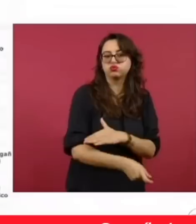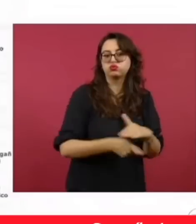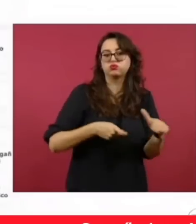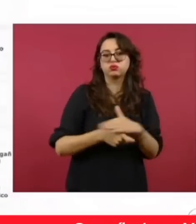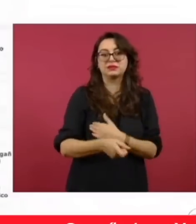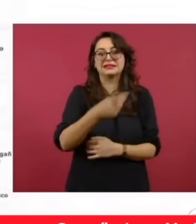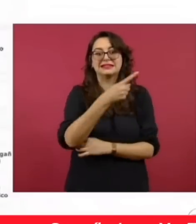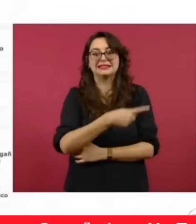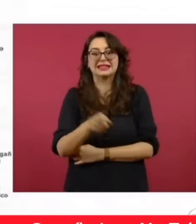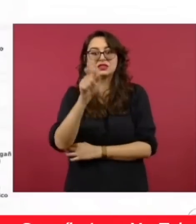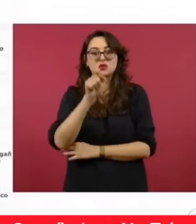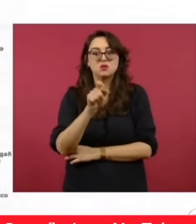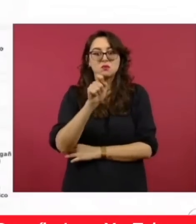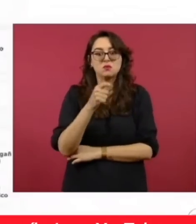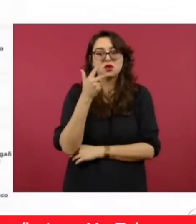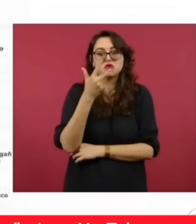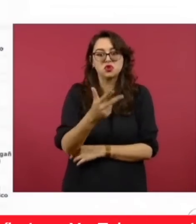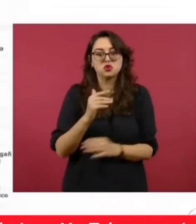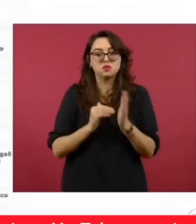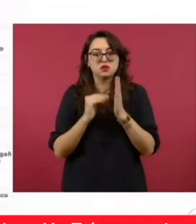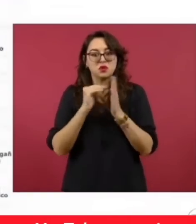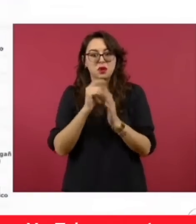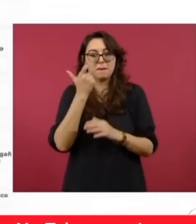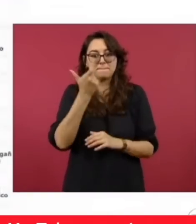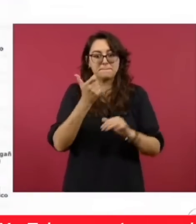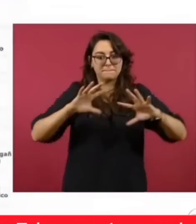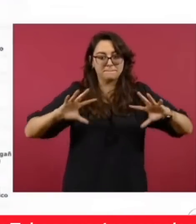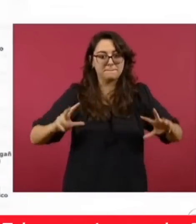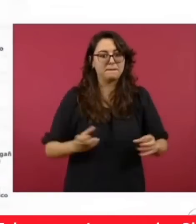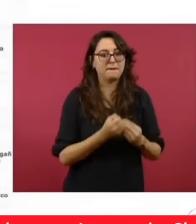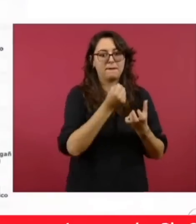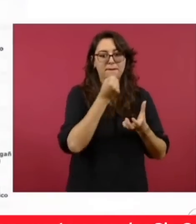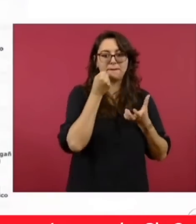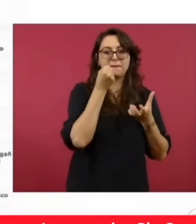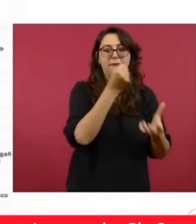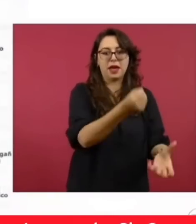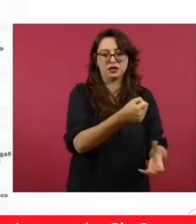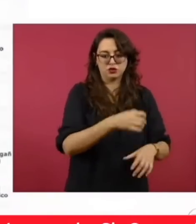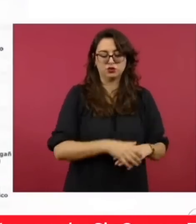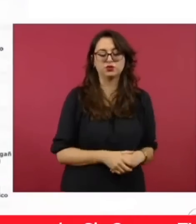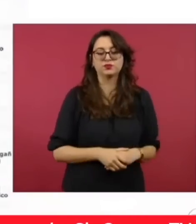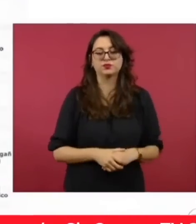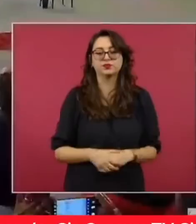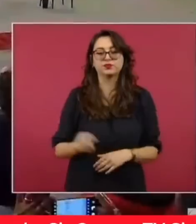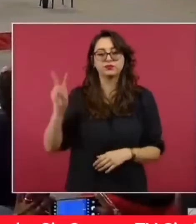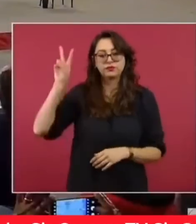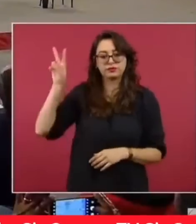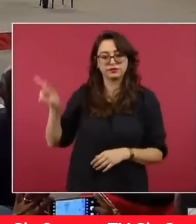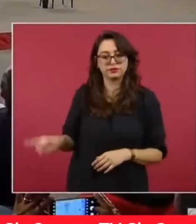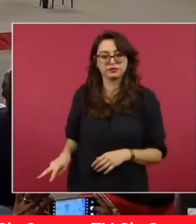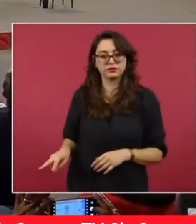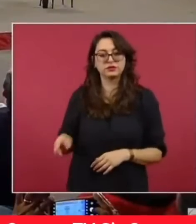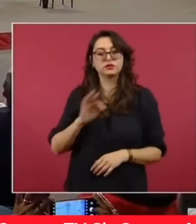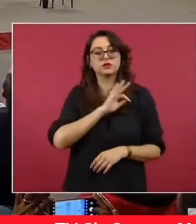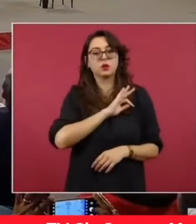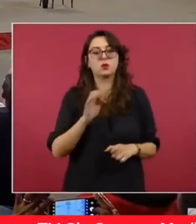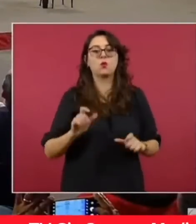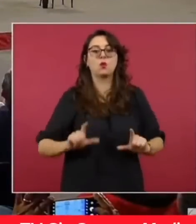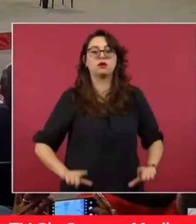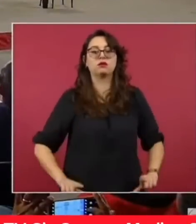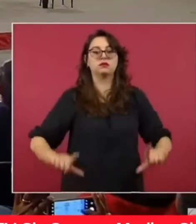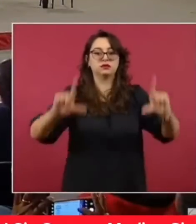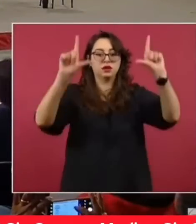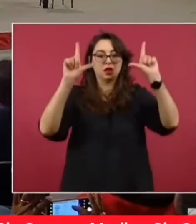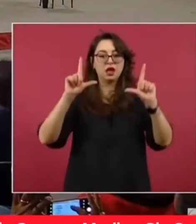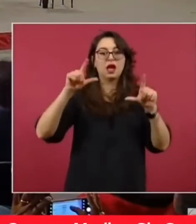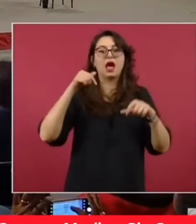de Alejandro Martí García. Además de ellos, a ver si me pueden hacer un poquito de zoom en la parte de abajo, están